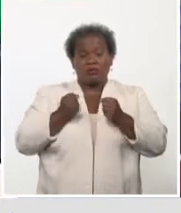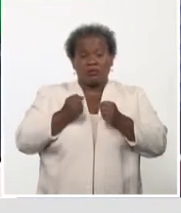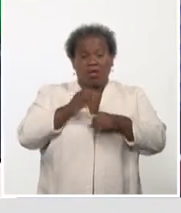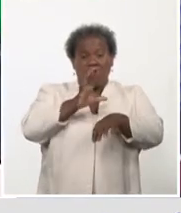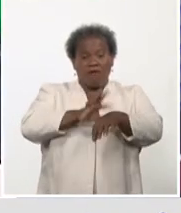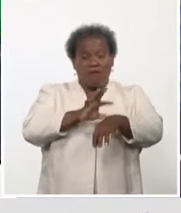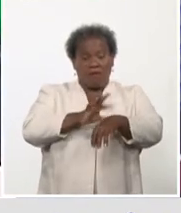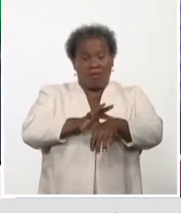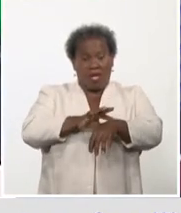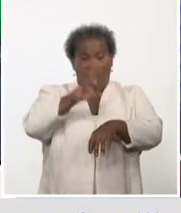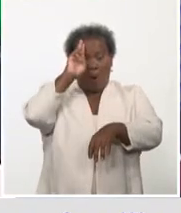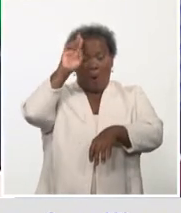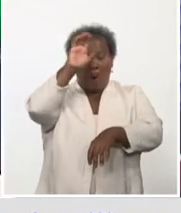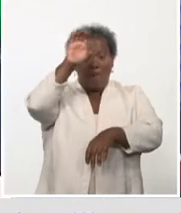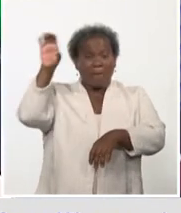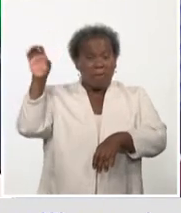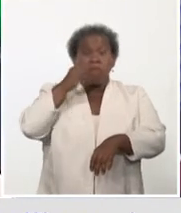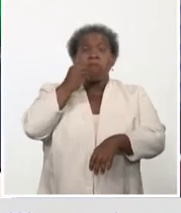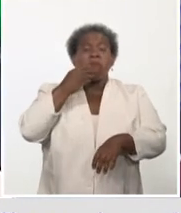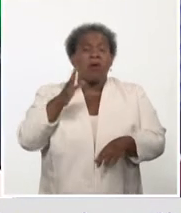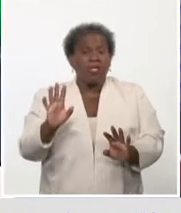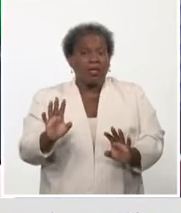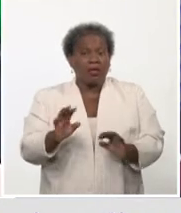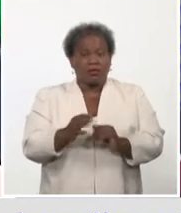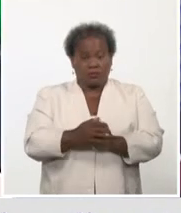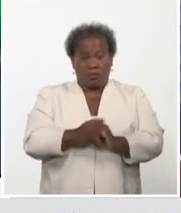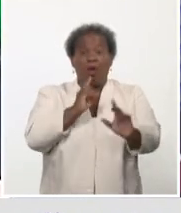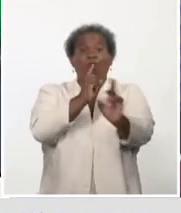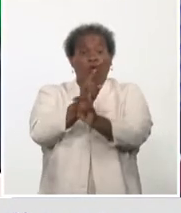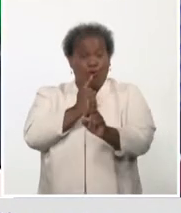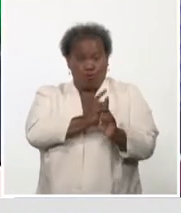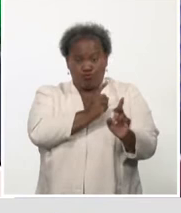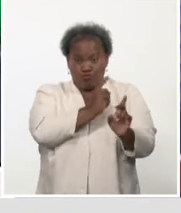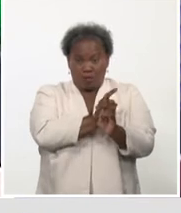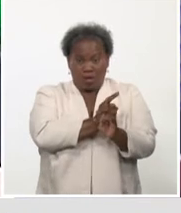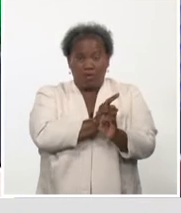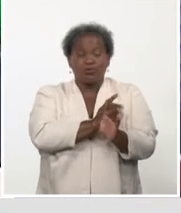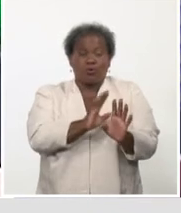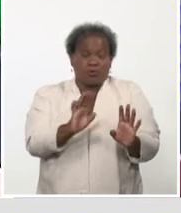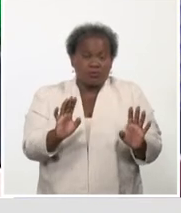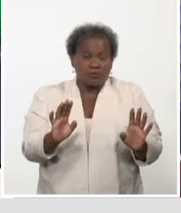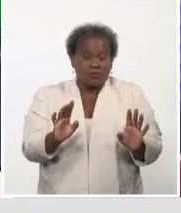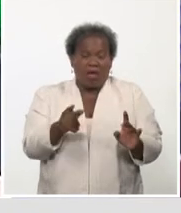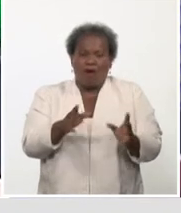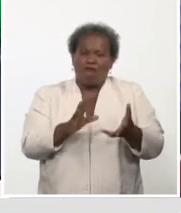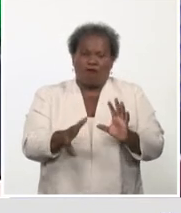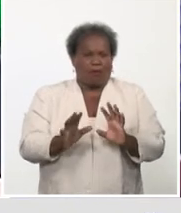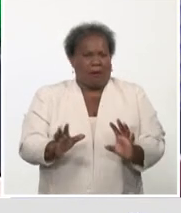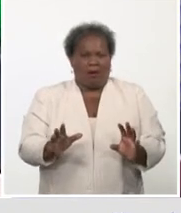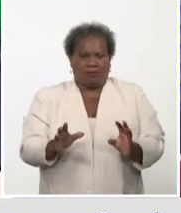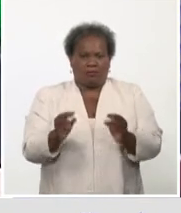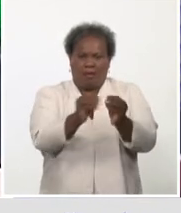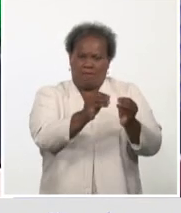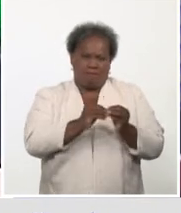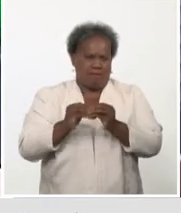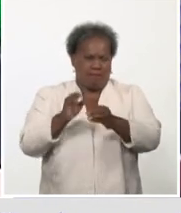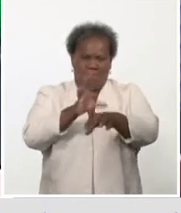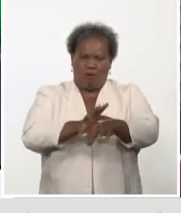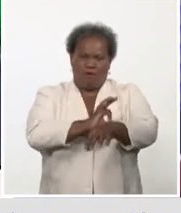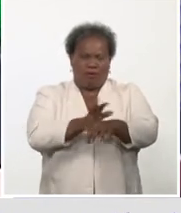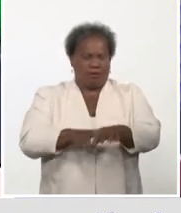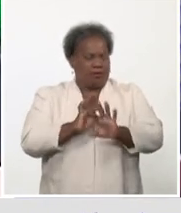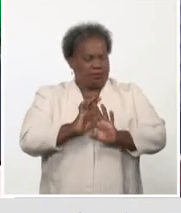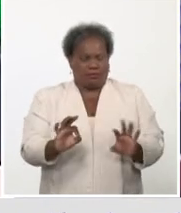A ver, siempre el contacto, donde quiera que sea, insistimos, es casi que la vía fundamental para el